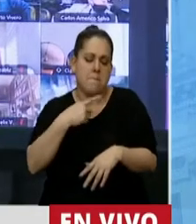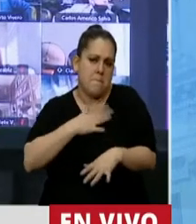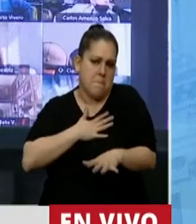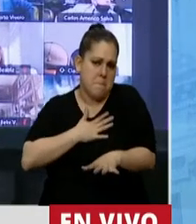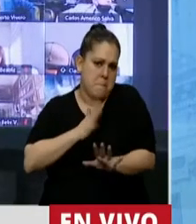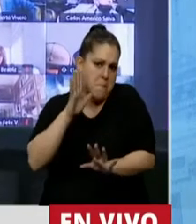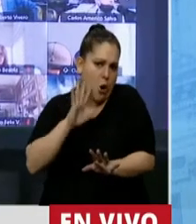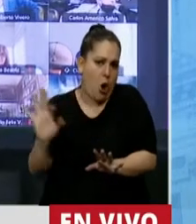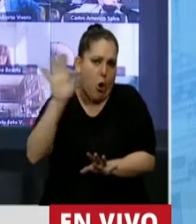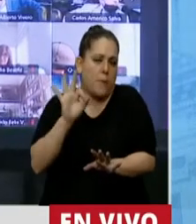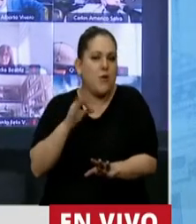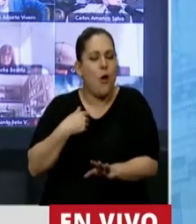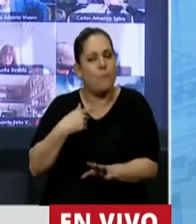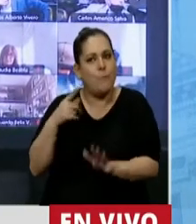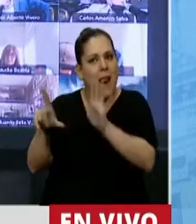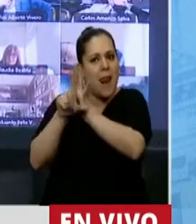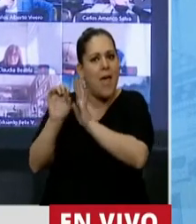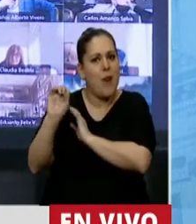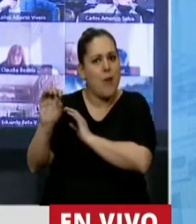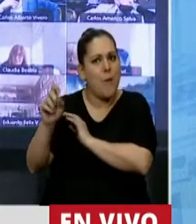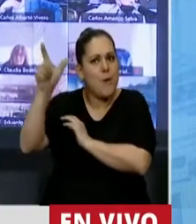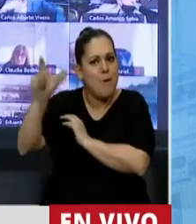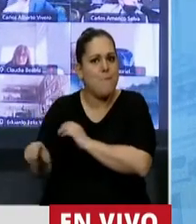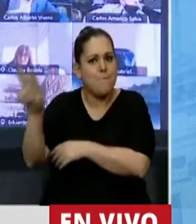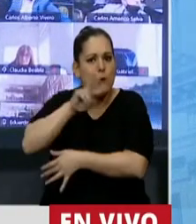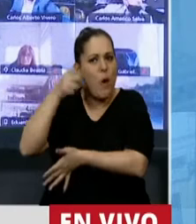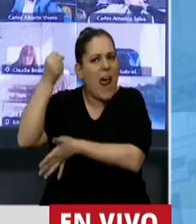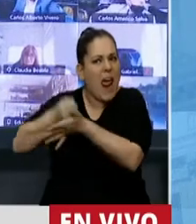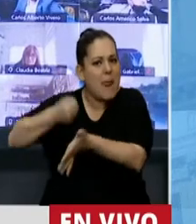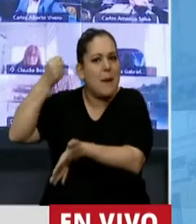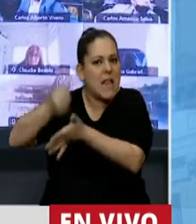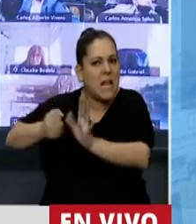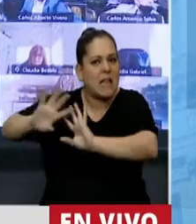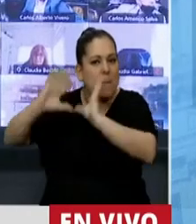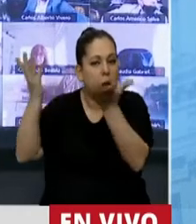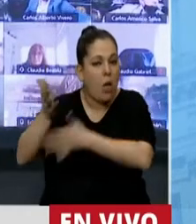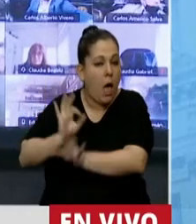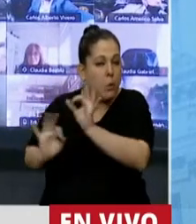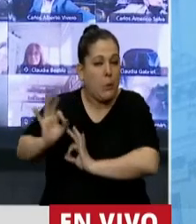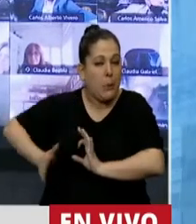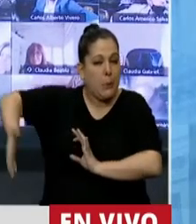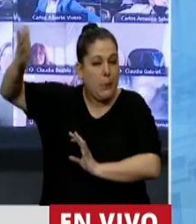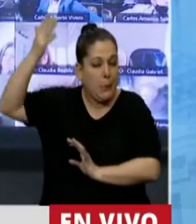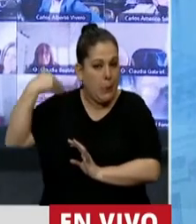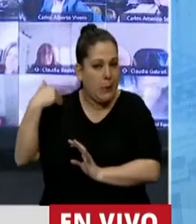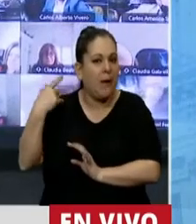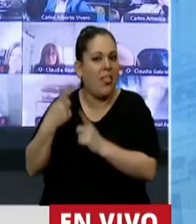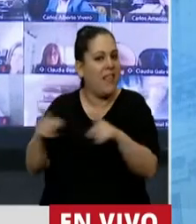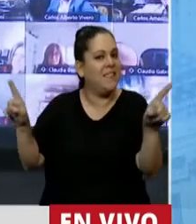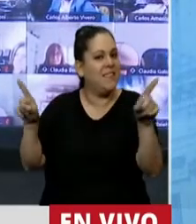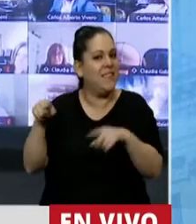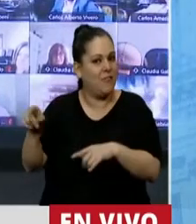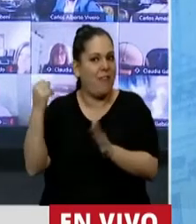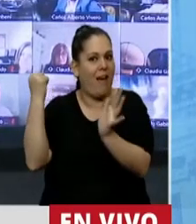importante que la ley se llame con el nombre de una militante ambientalista, que es de otra generación. Y también entonces, porque cuando